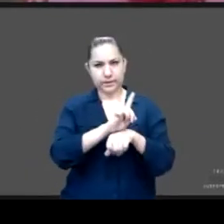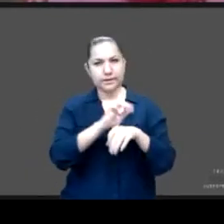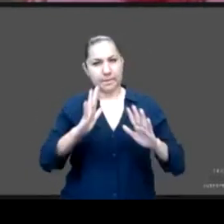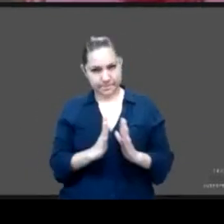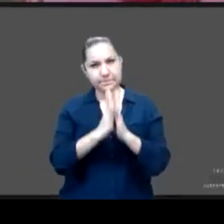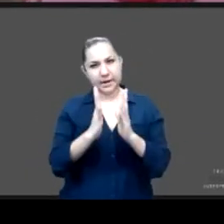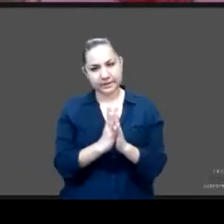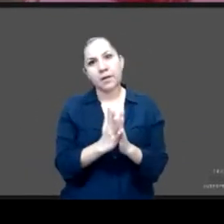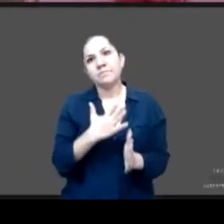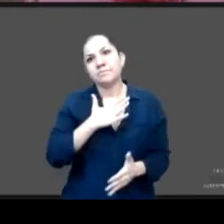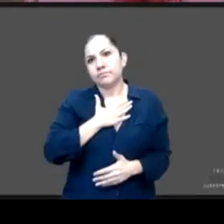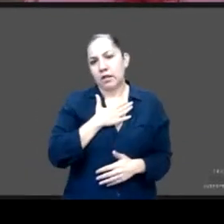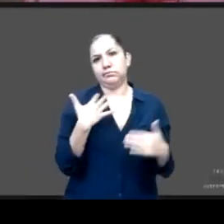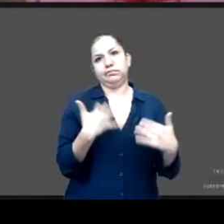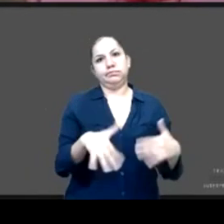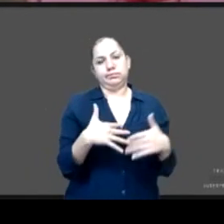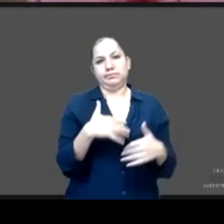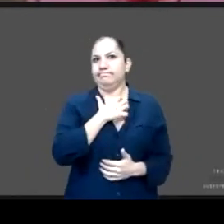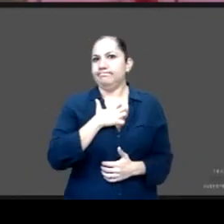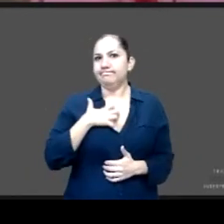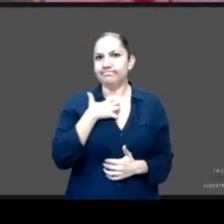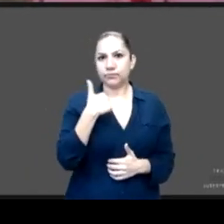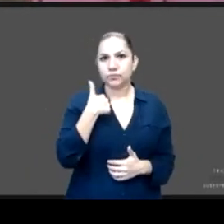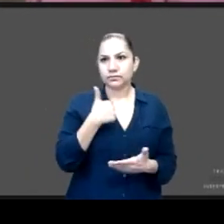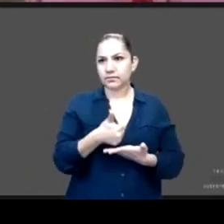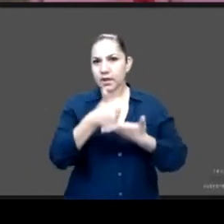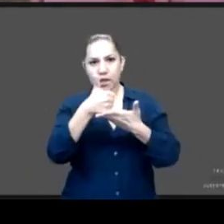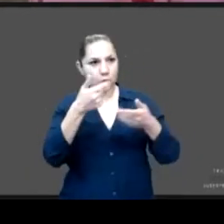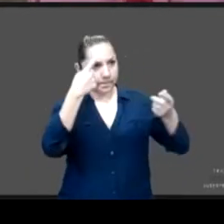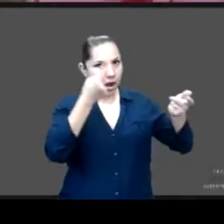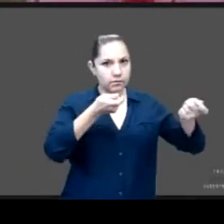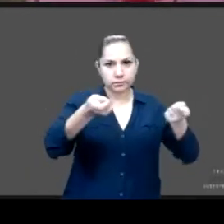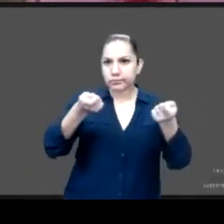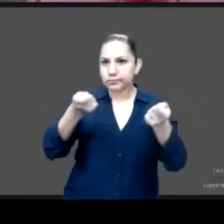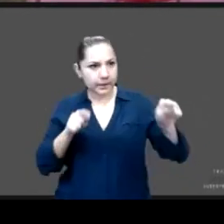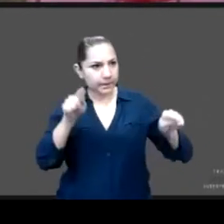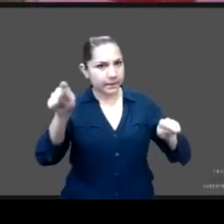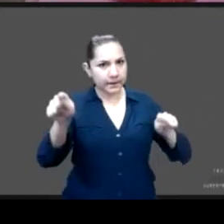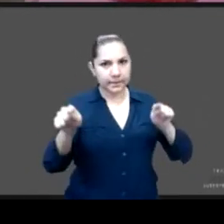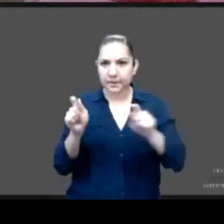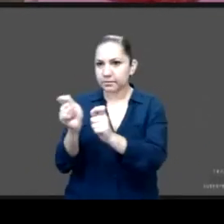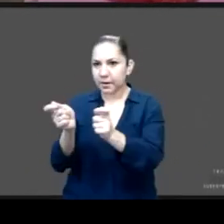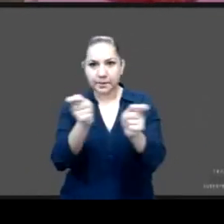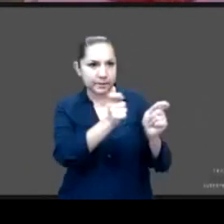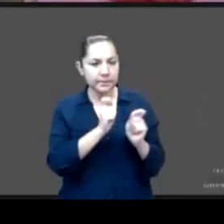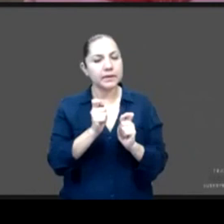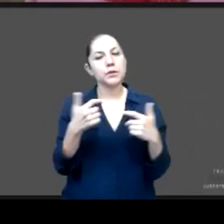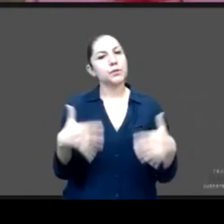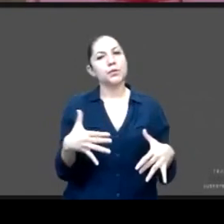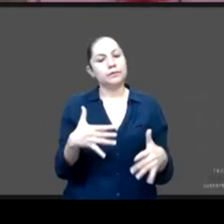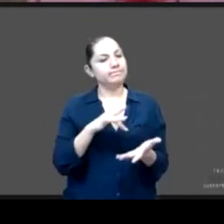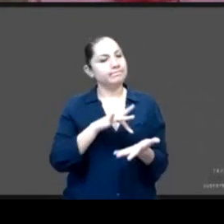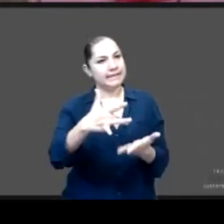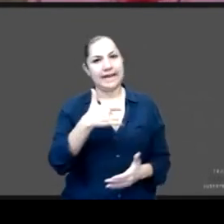facilitadora en este diálogo que vamos a estar desarrollando. Y sin más preámbulos, me gustaría que empezáramos a entrar